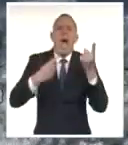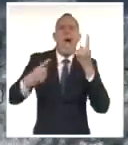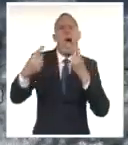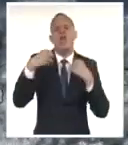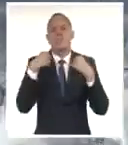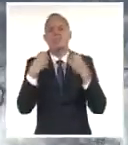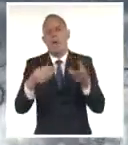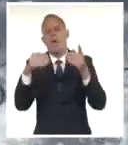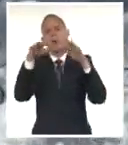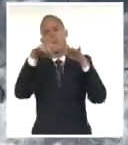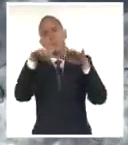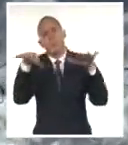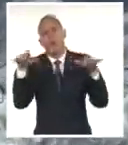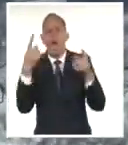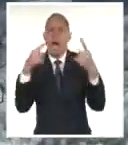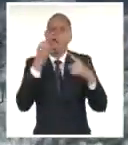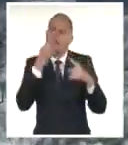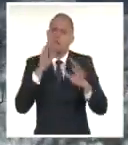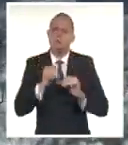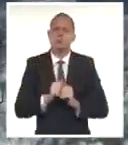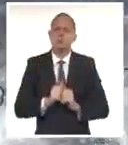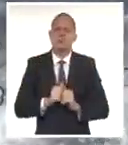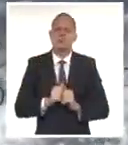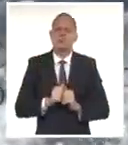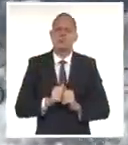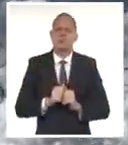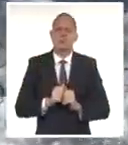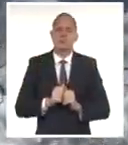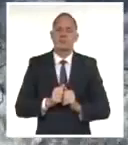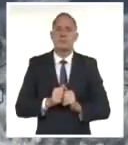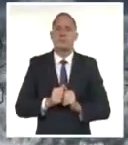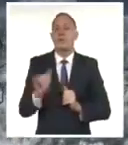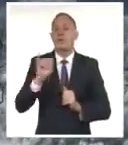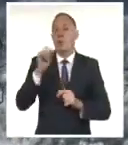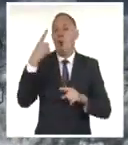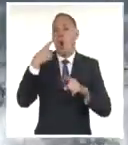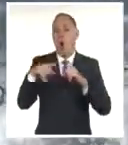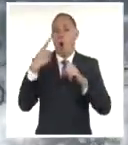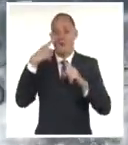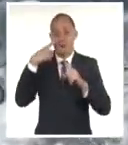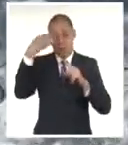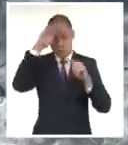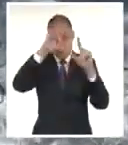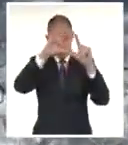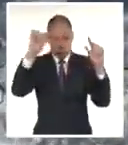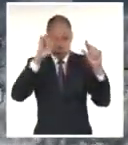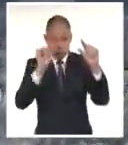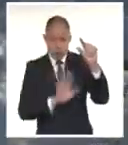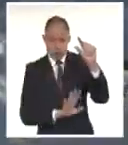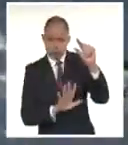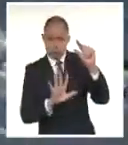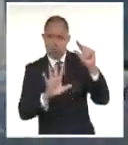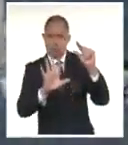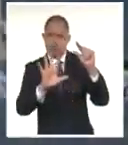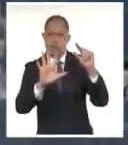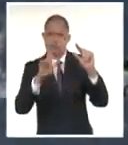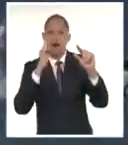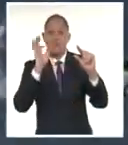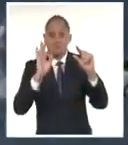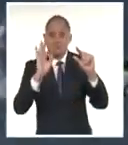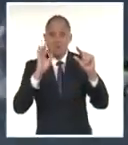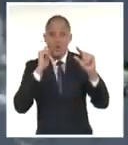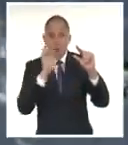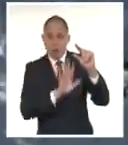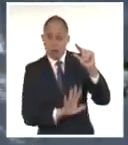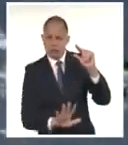costa norte del occidente de Cuba mañana y tenemos además un flujo de aire del sur. Miren que bien se ve aquí, aquí